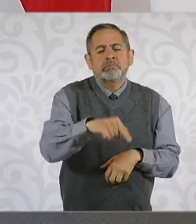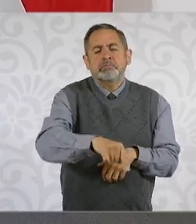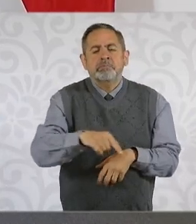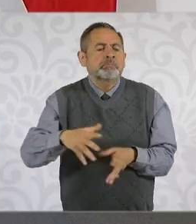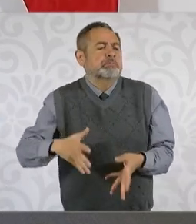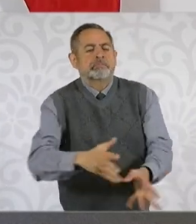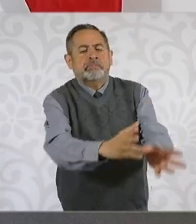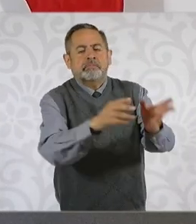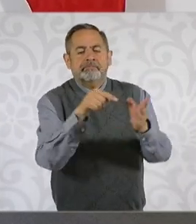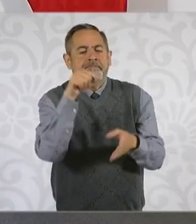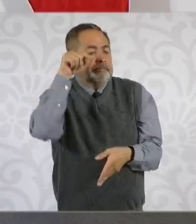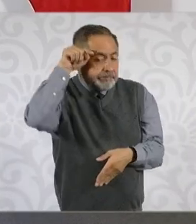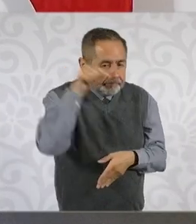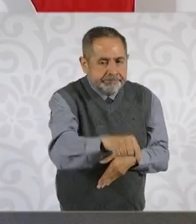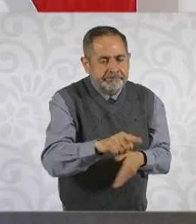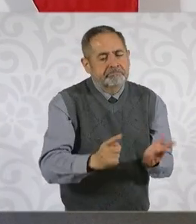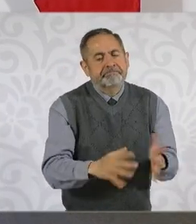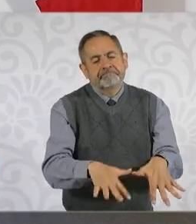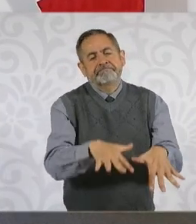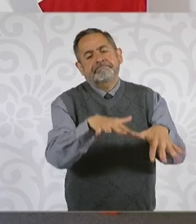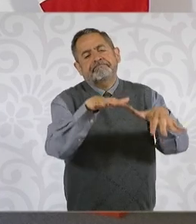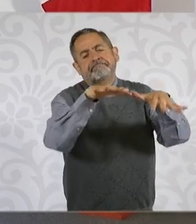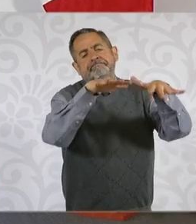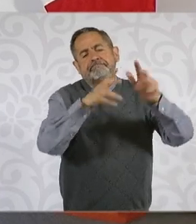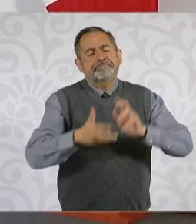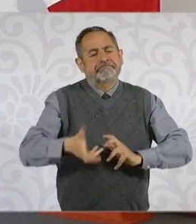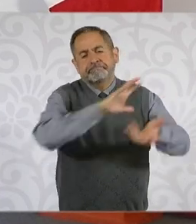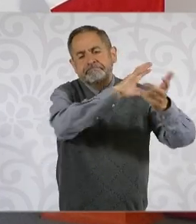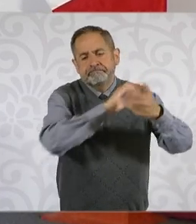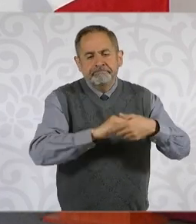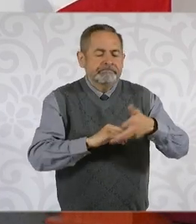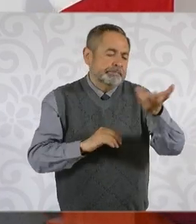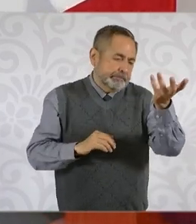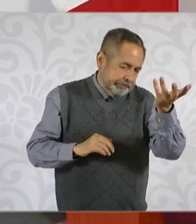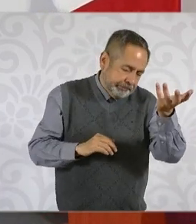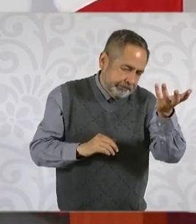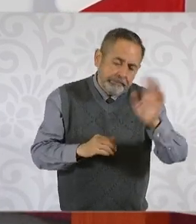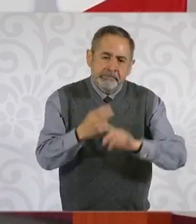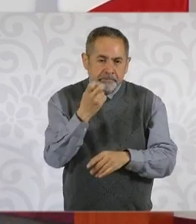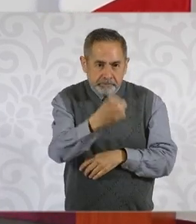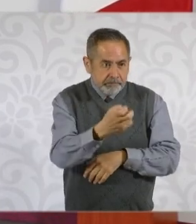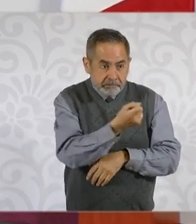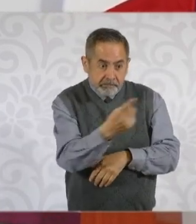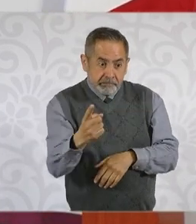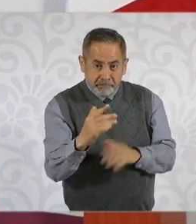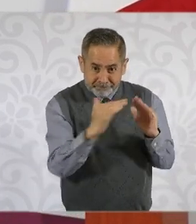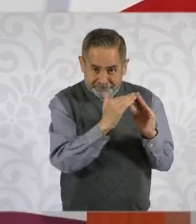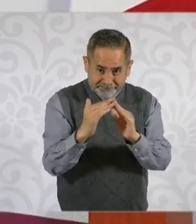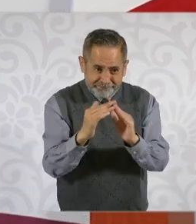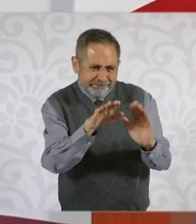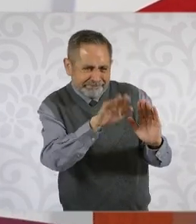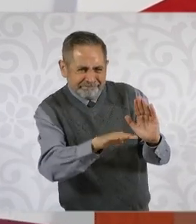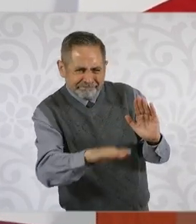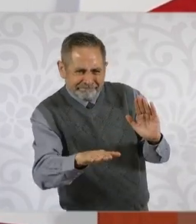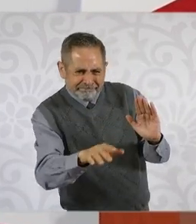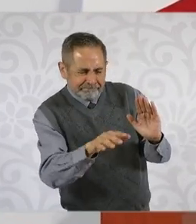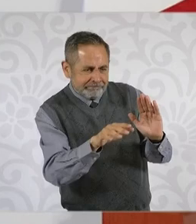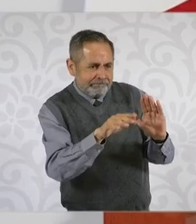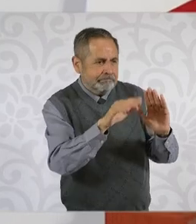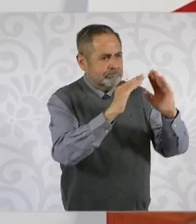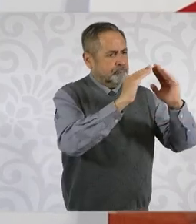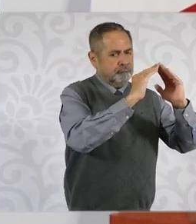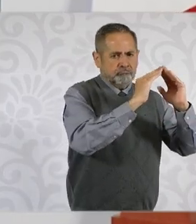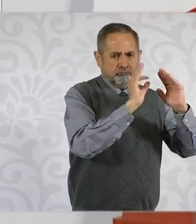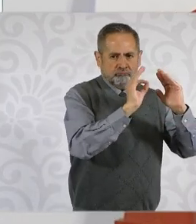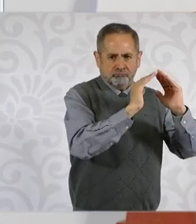cauce, pues se inundan. Entonces, hay una parte de estas viviendas que está en la parte baja, incluso hay una zona que